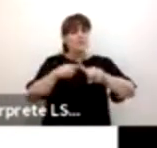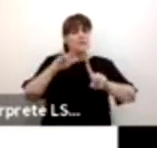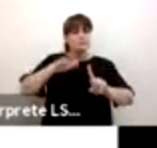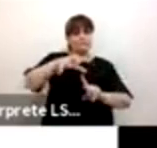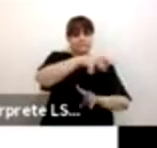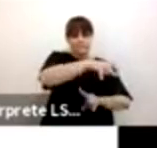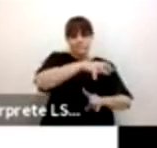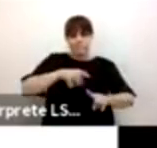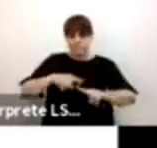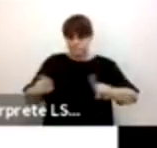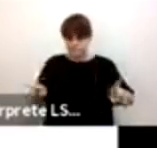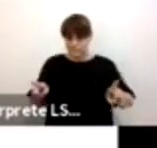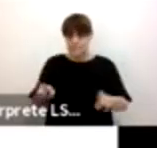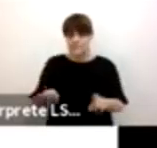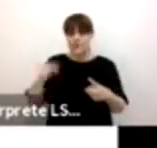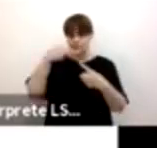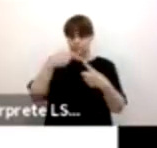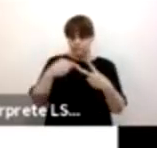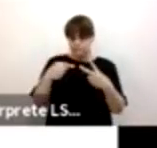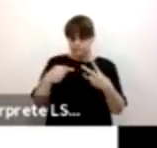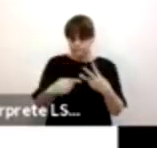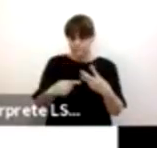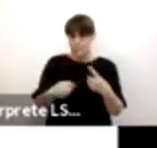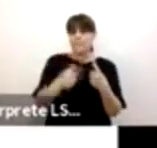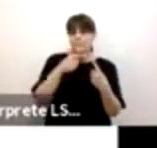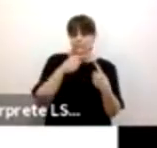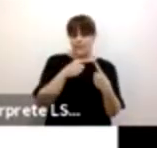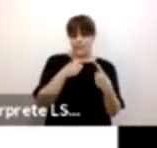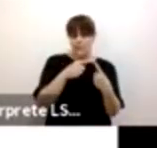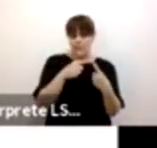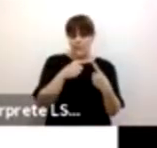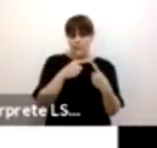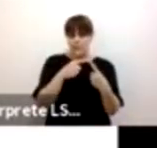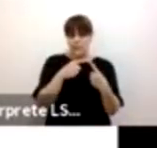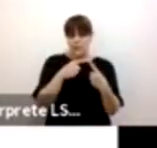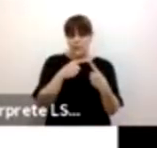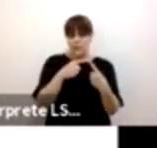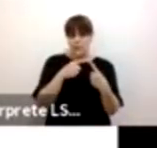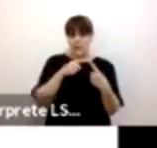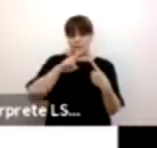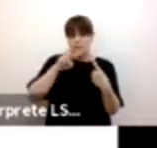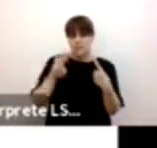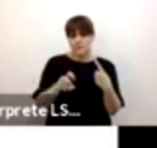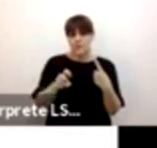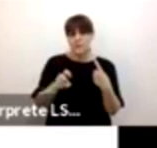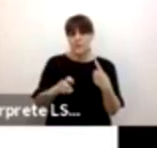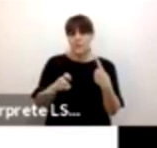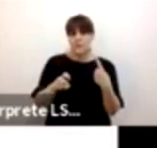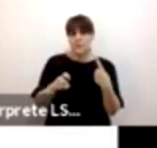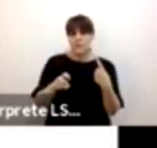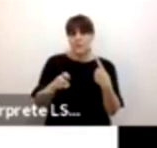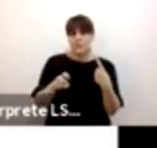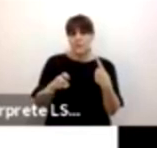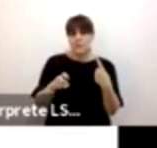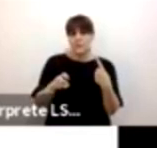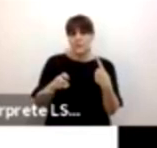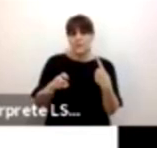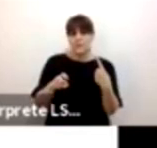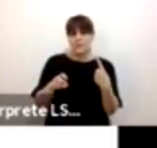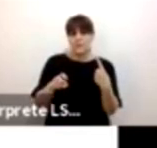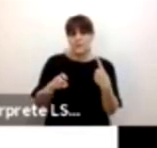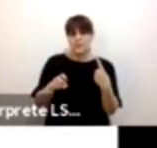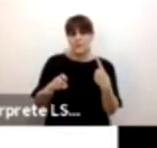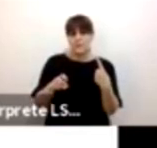Voy a tocar estos tres temas. En primer lugar, me gustaría hablar un poco de las capas de la desigualdad.